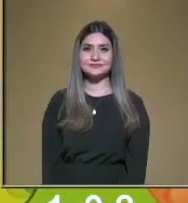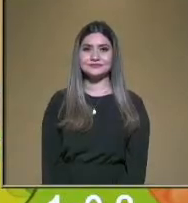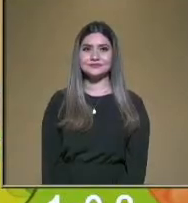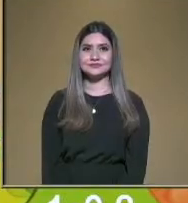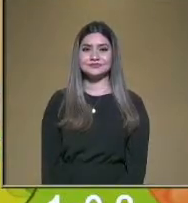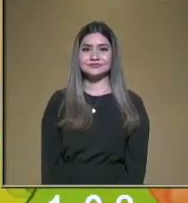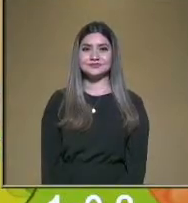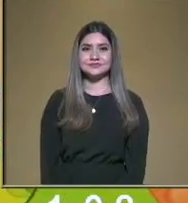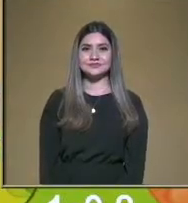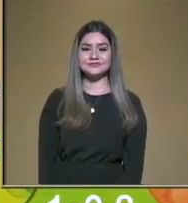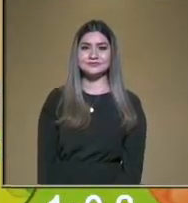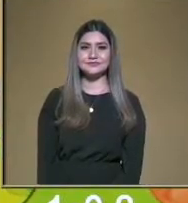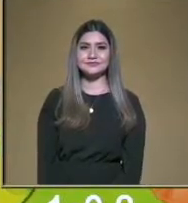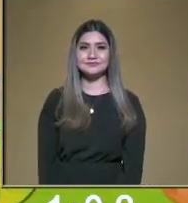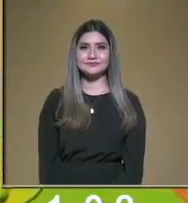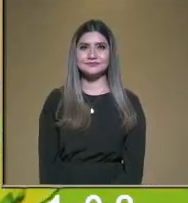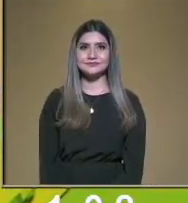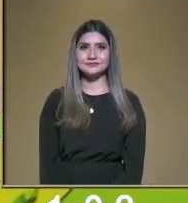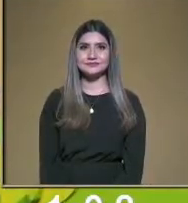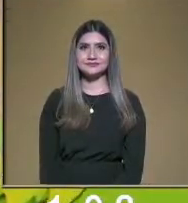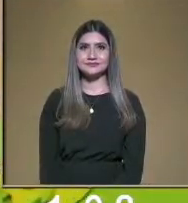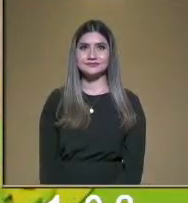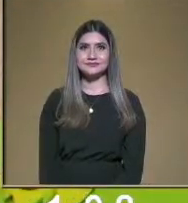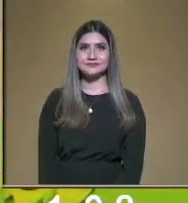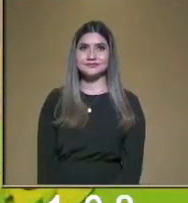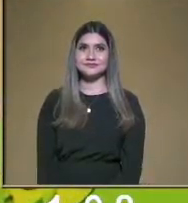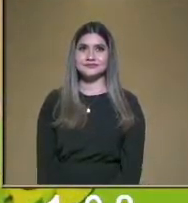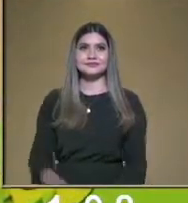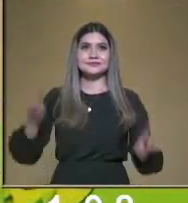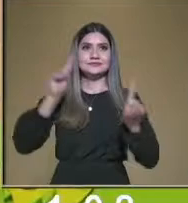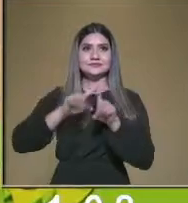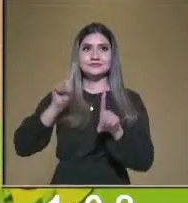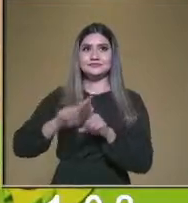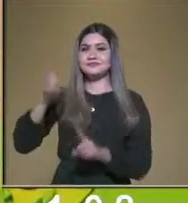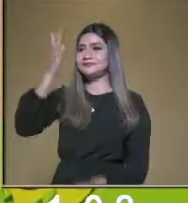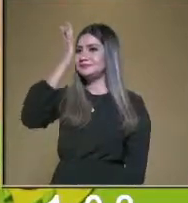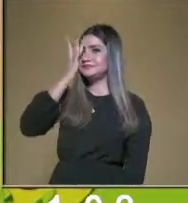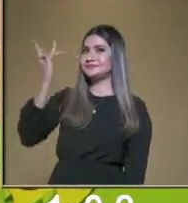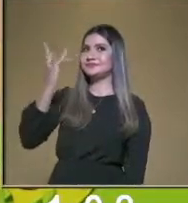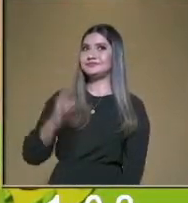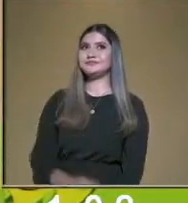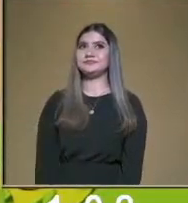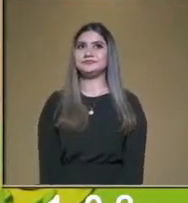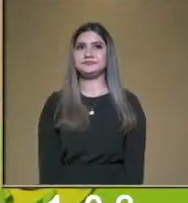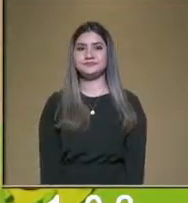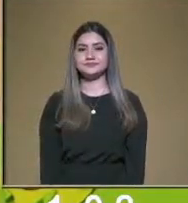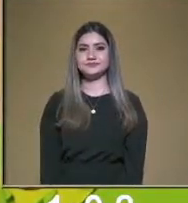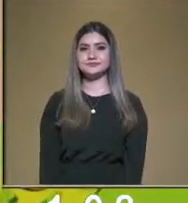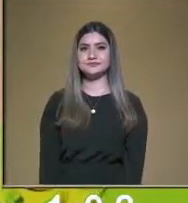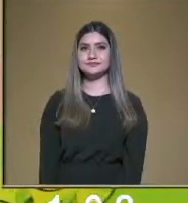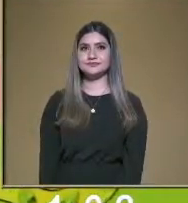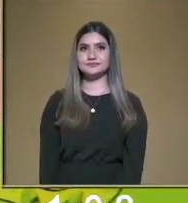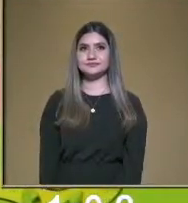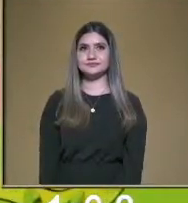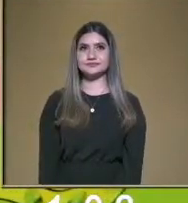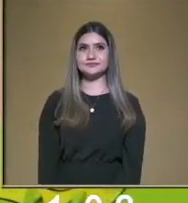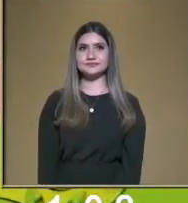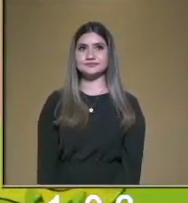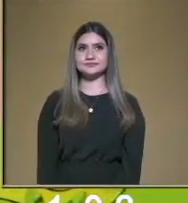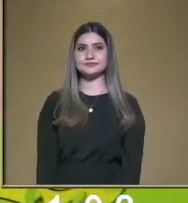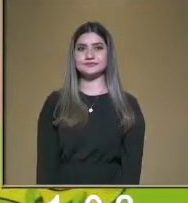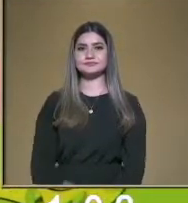vienen adivinanzas, también cuenta con dos juegos de